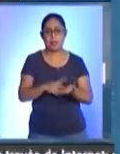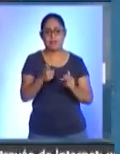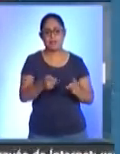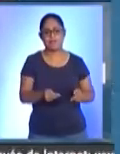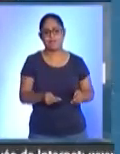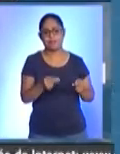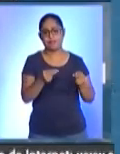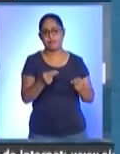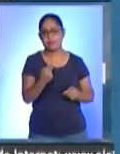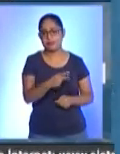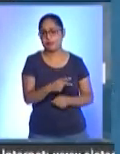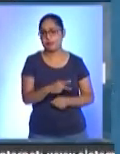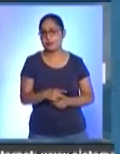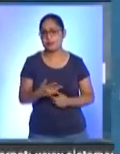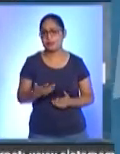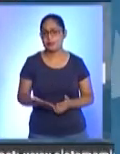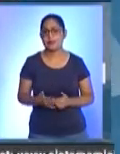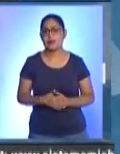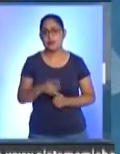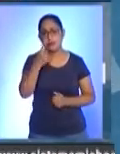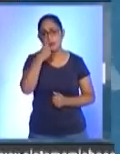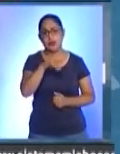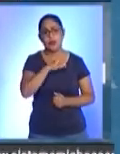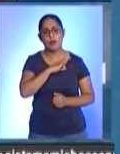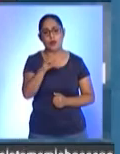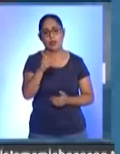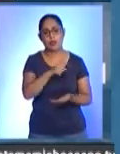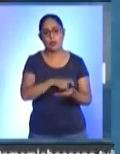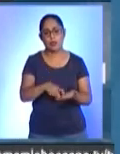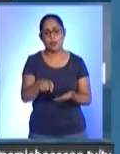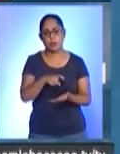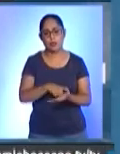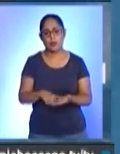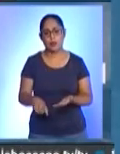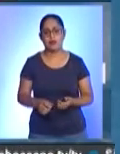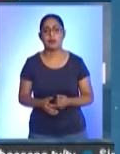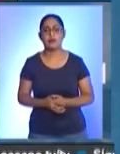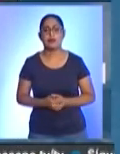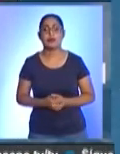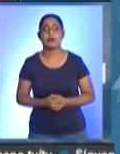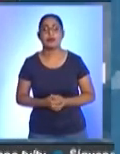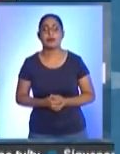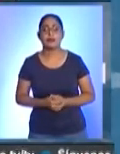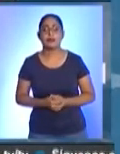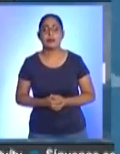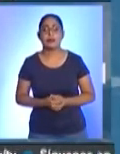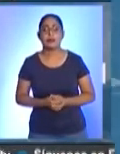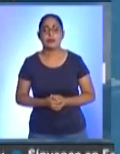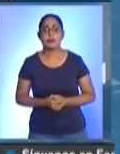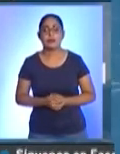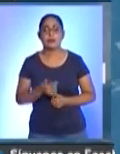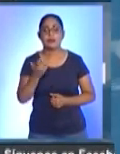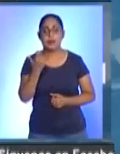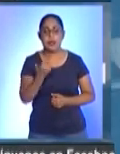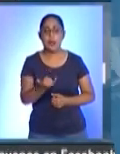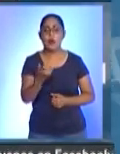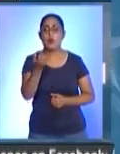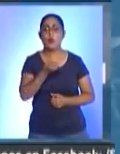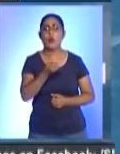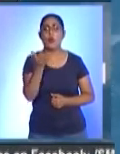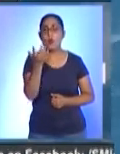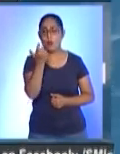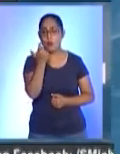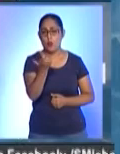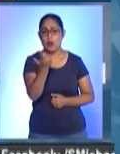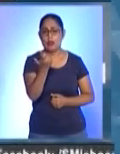como tal la ley o la normatividad para poder adquirirlos. Y en el caso de cuánto sería, bueno,